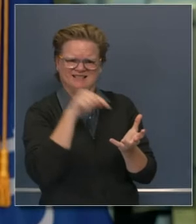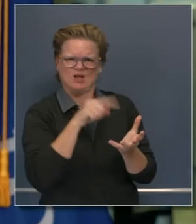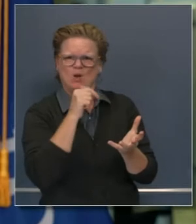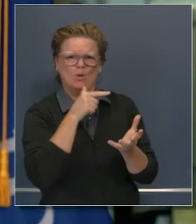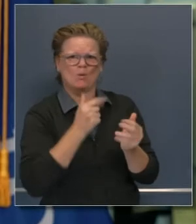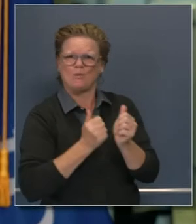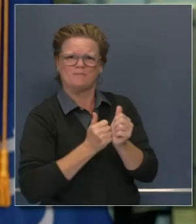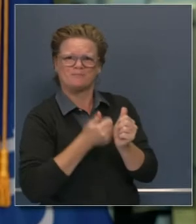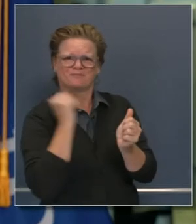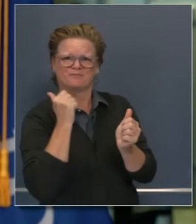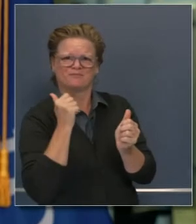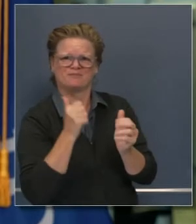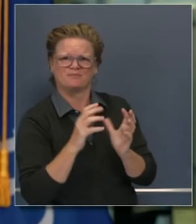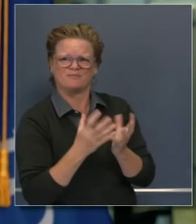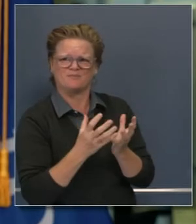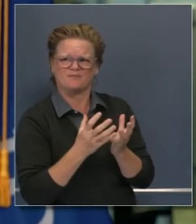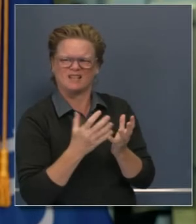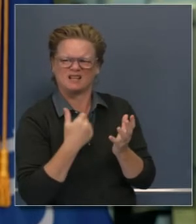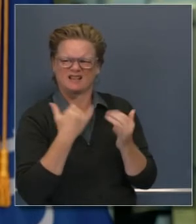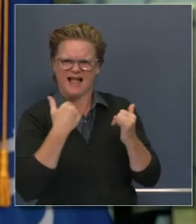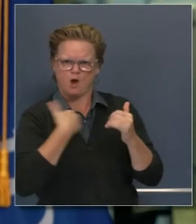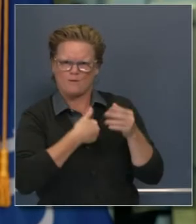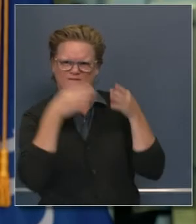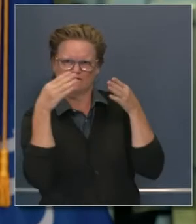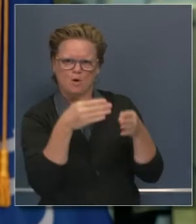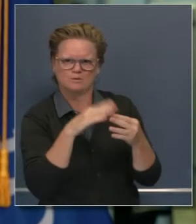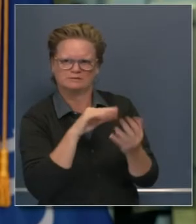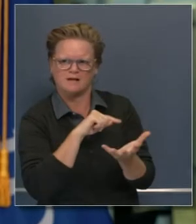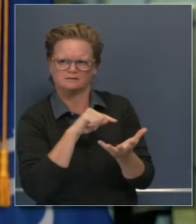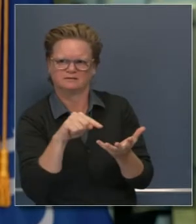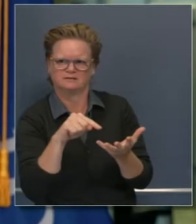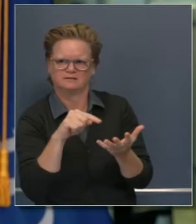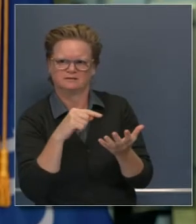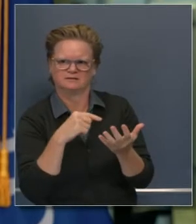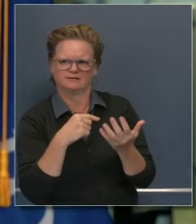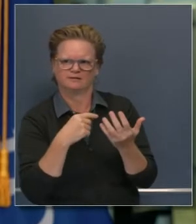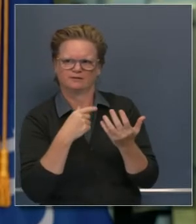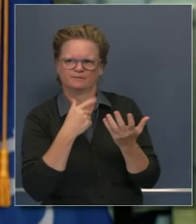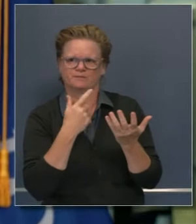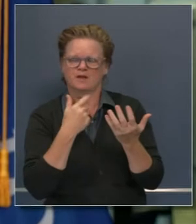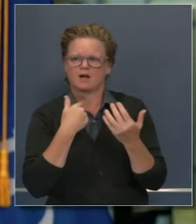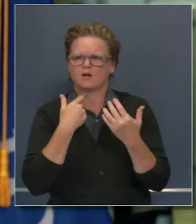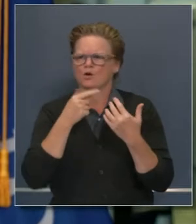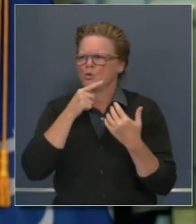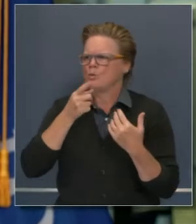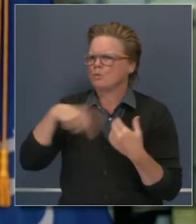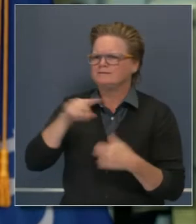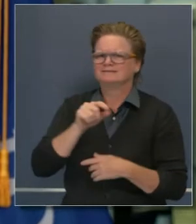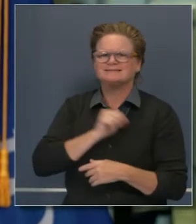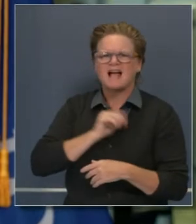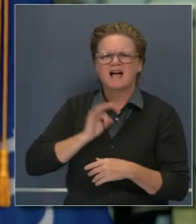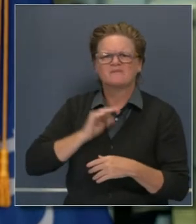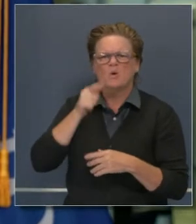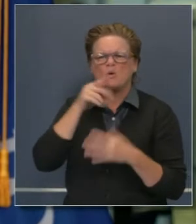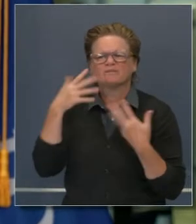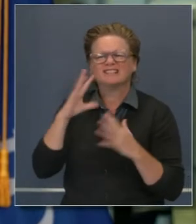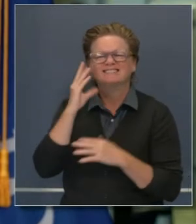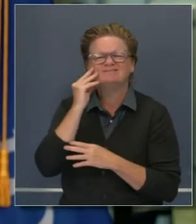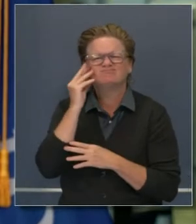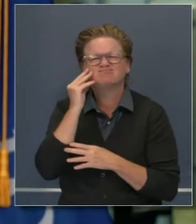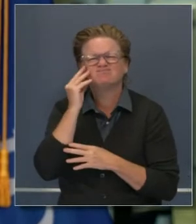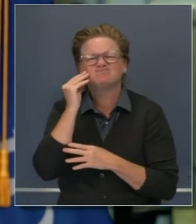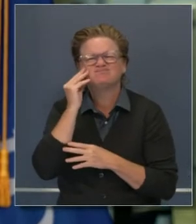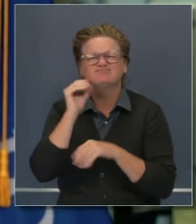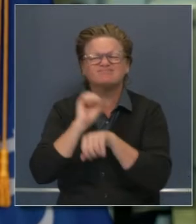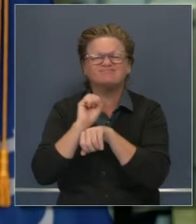Mientras tanto, concentraremos nuestra atención en aquellas personas que